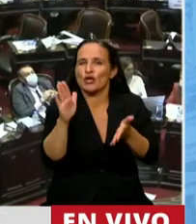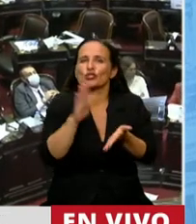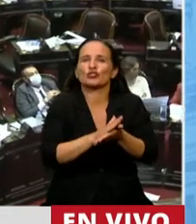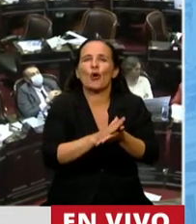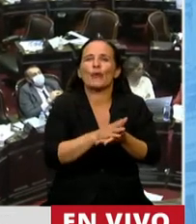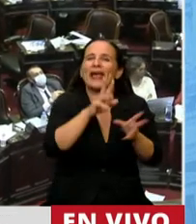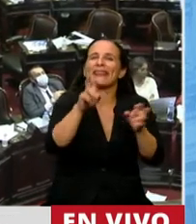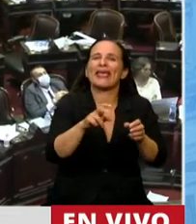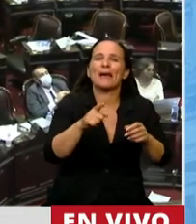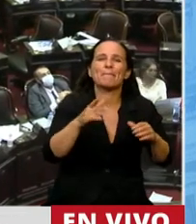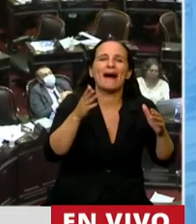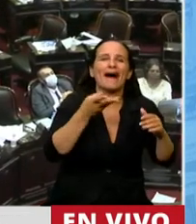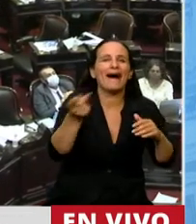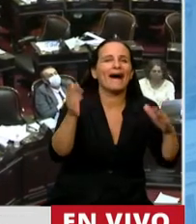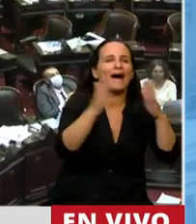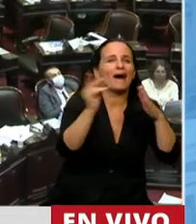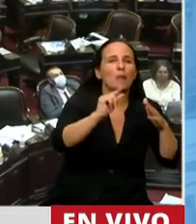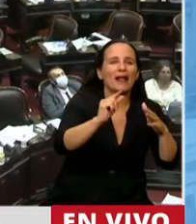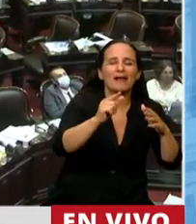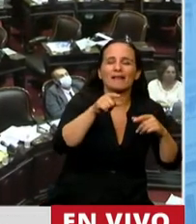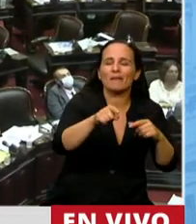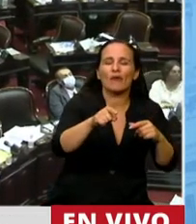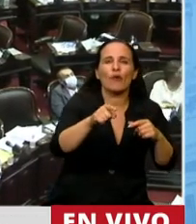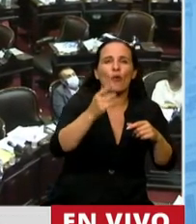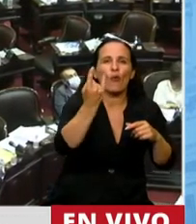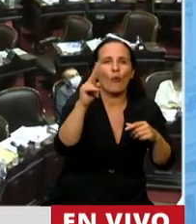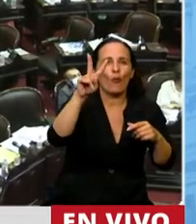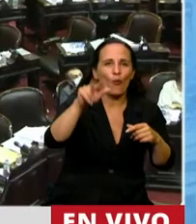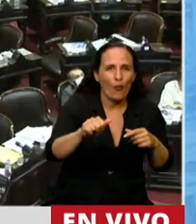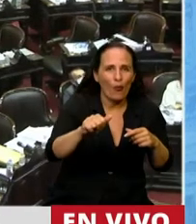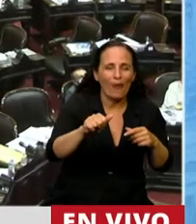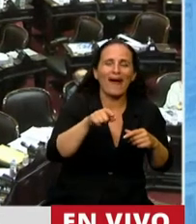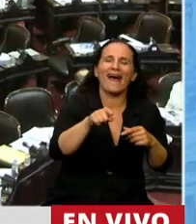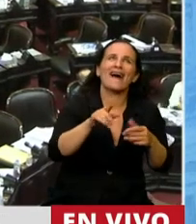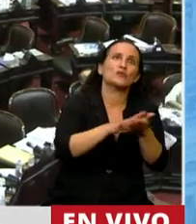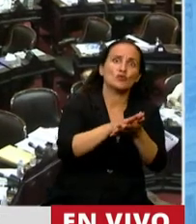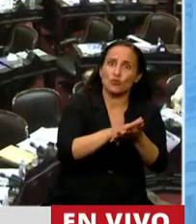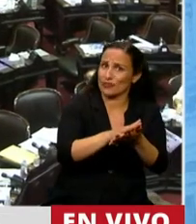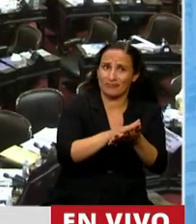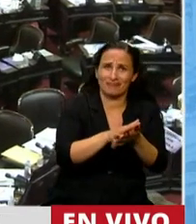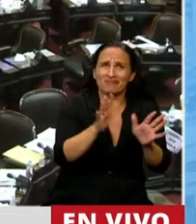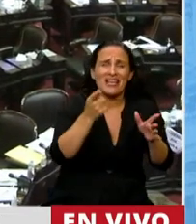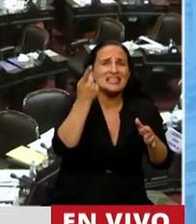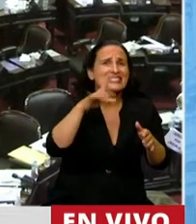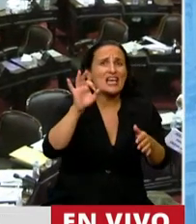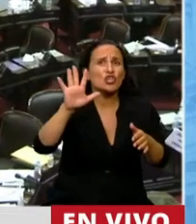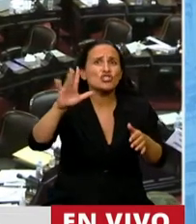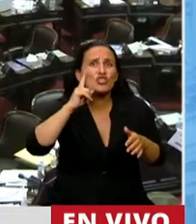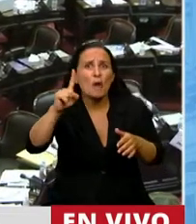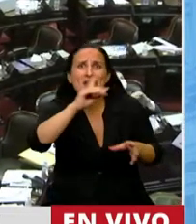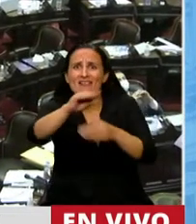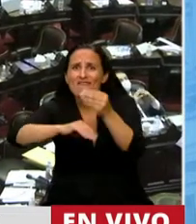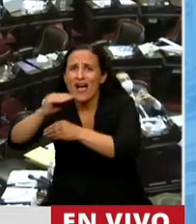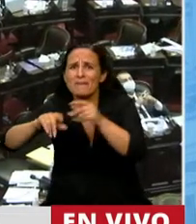UBA. Tampoco resuelve un problema de más de 105.000 familias que están